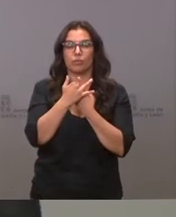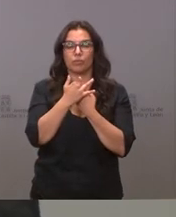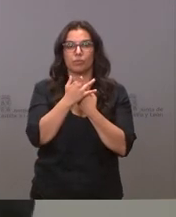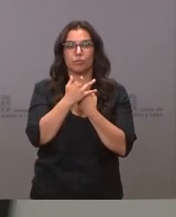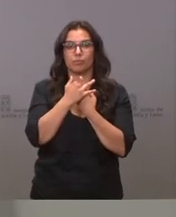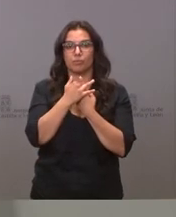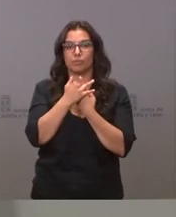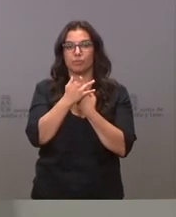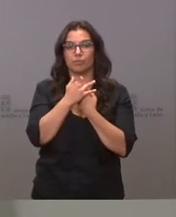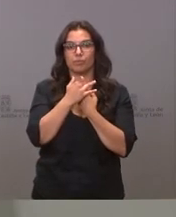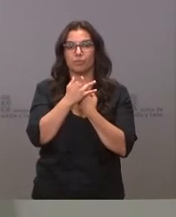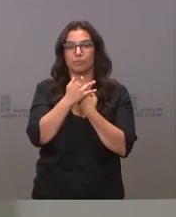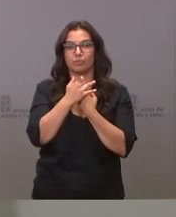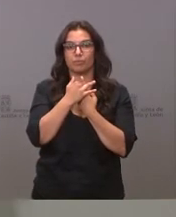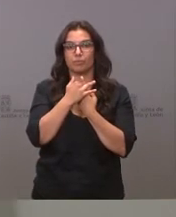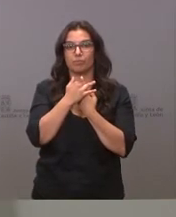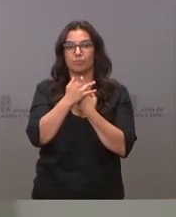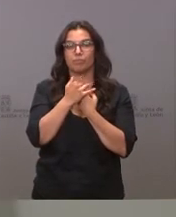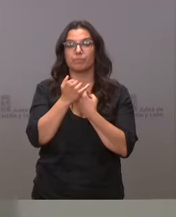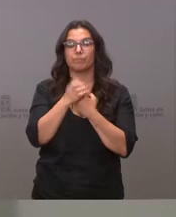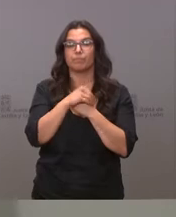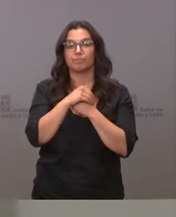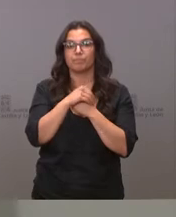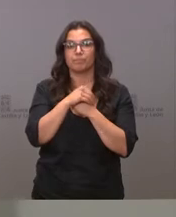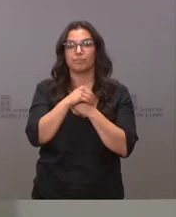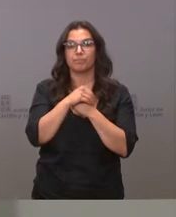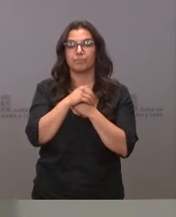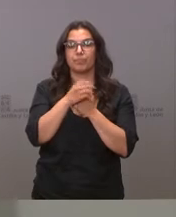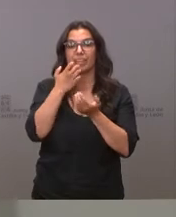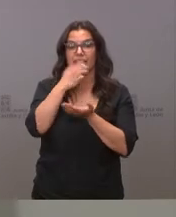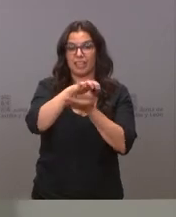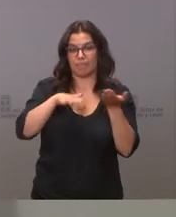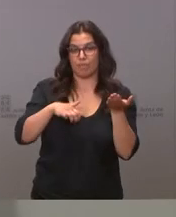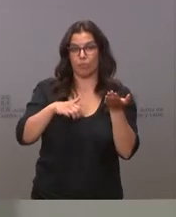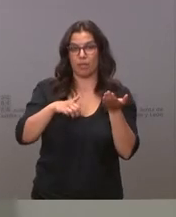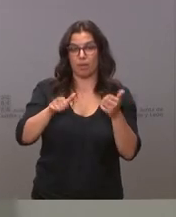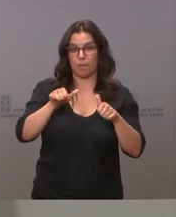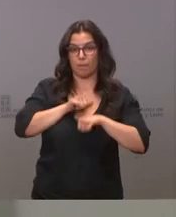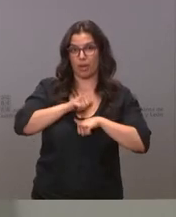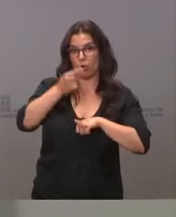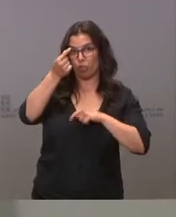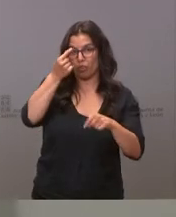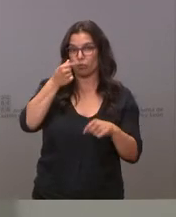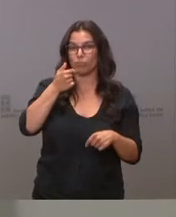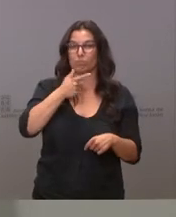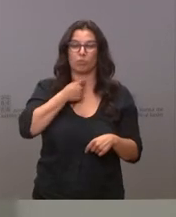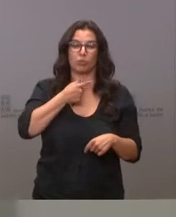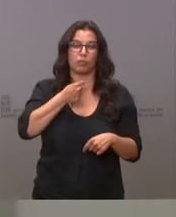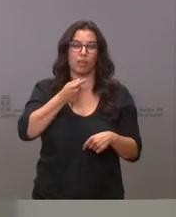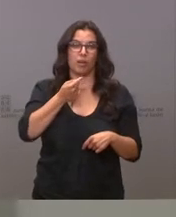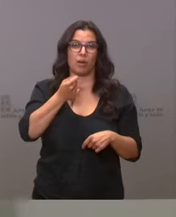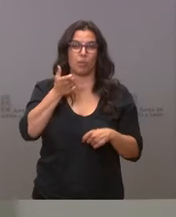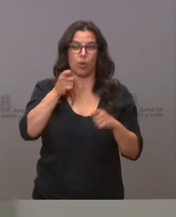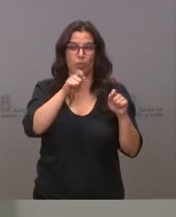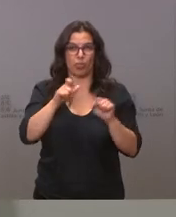informe del paro registrado. Gostaría ponerles algunas